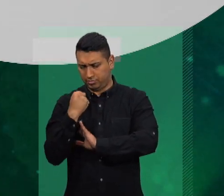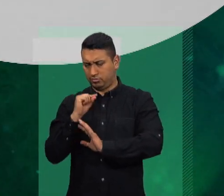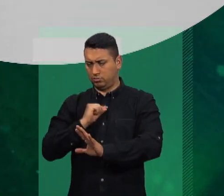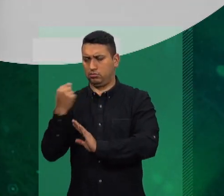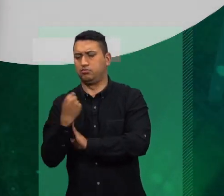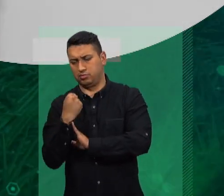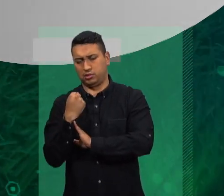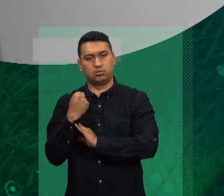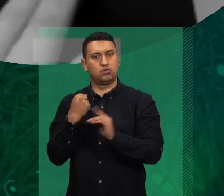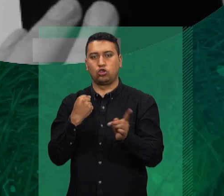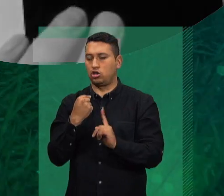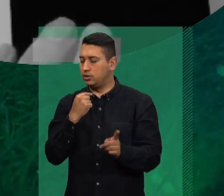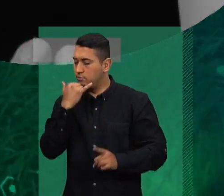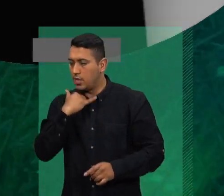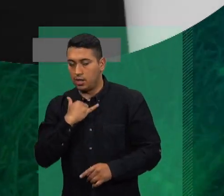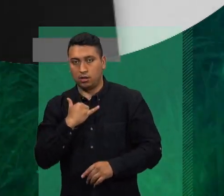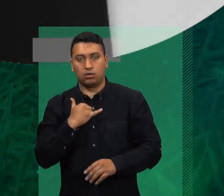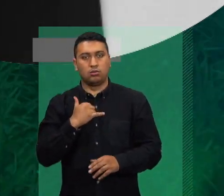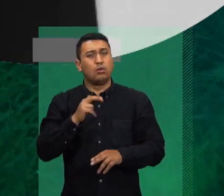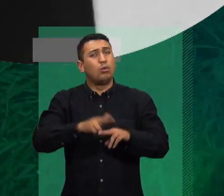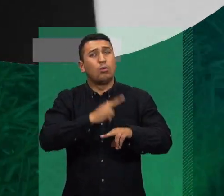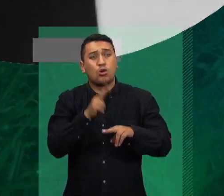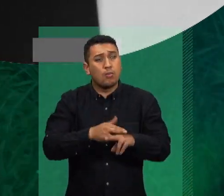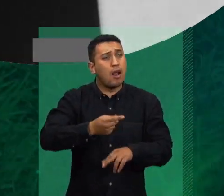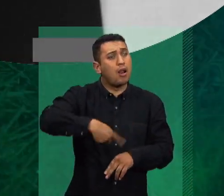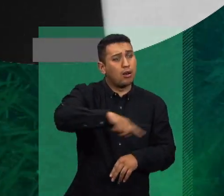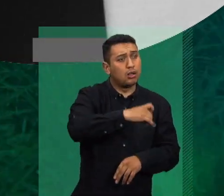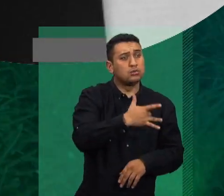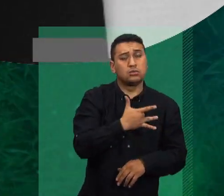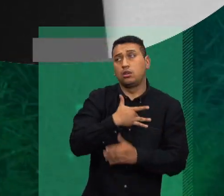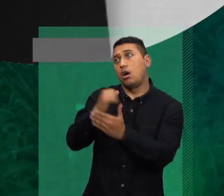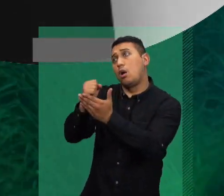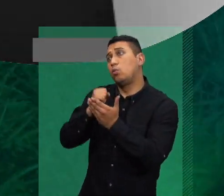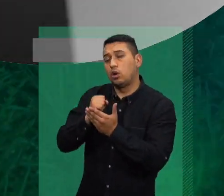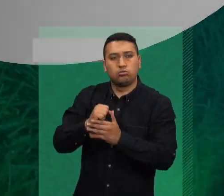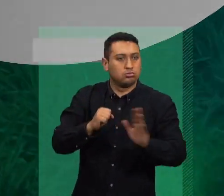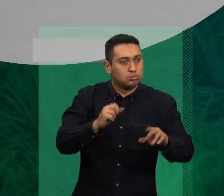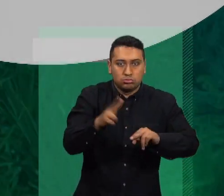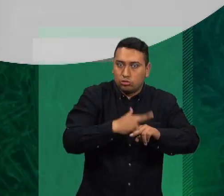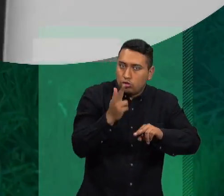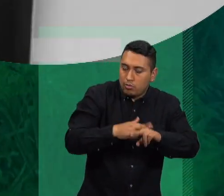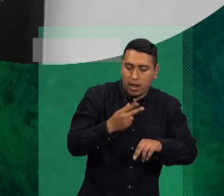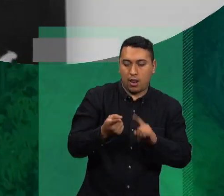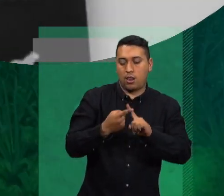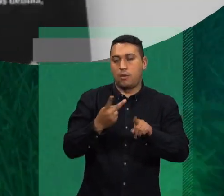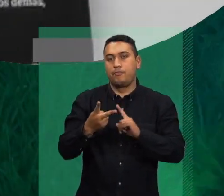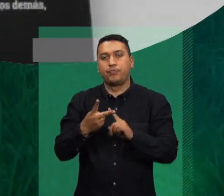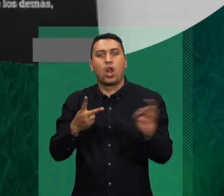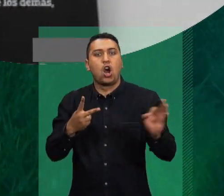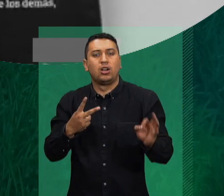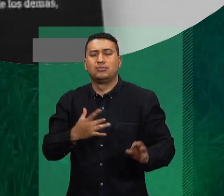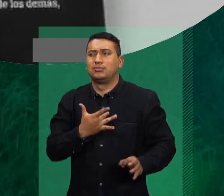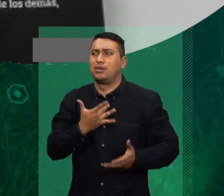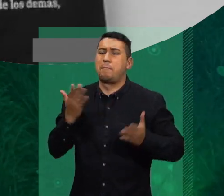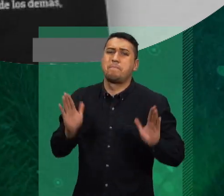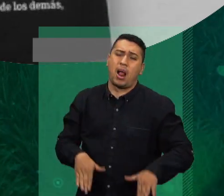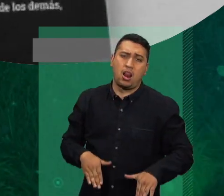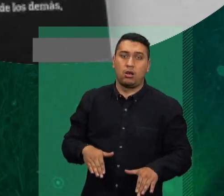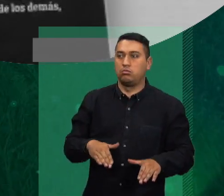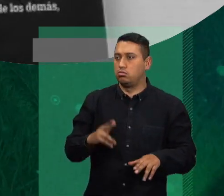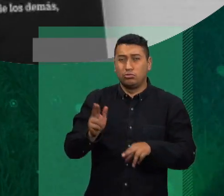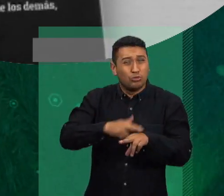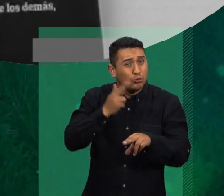ayuda, que está bien sentirse mal, que está bien darse espacios para pensarse, para